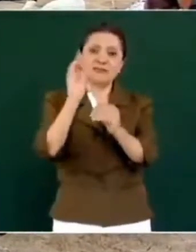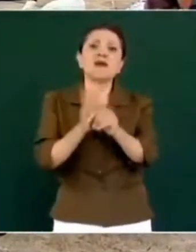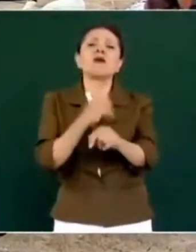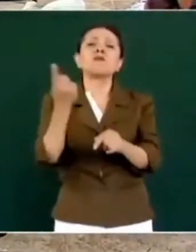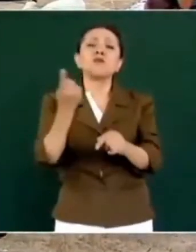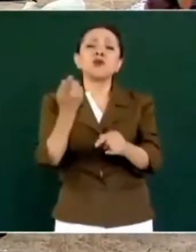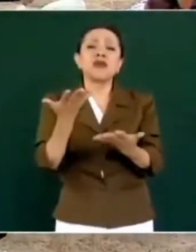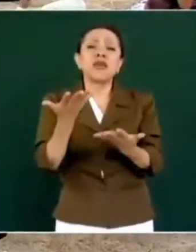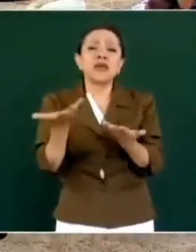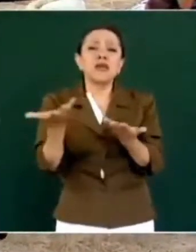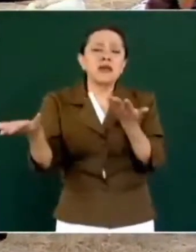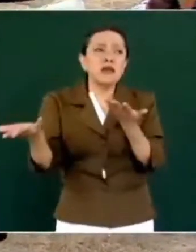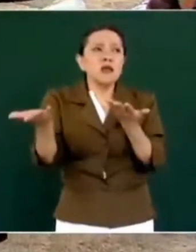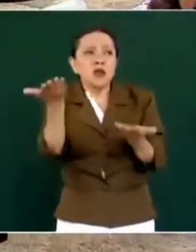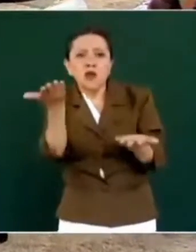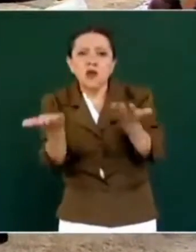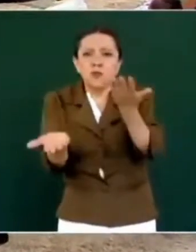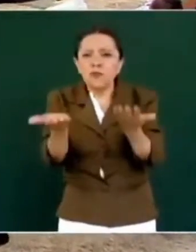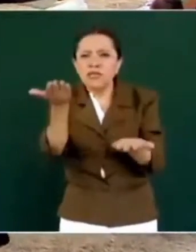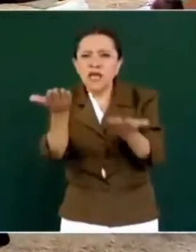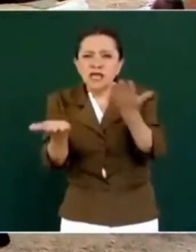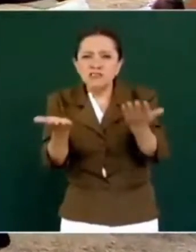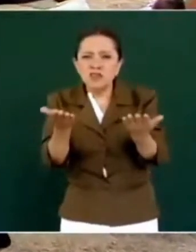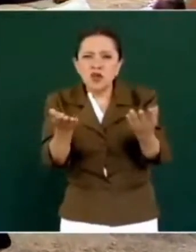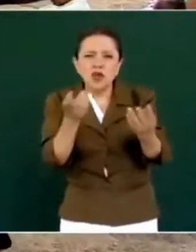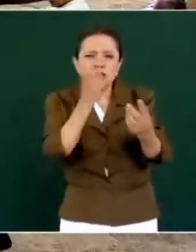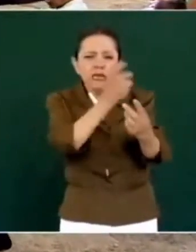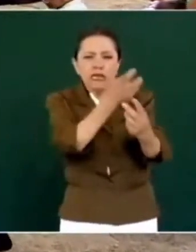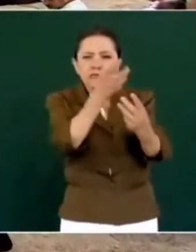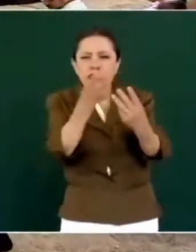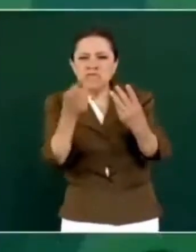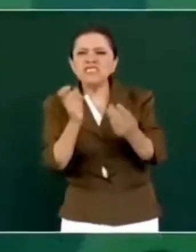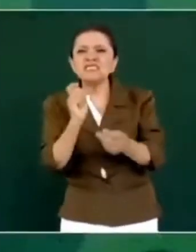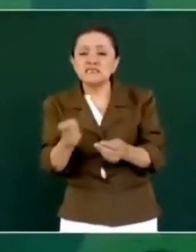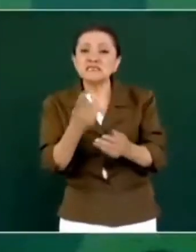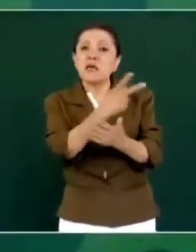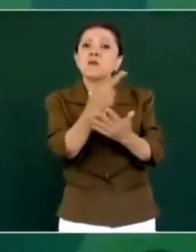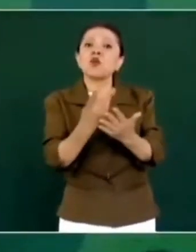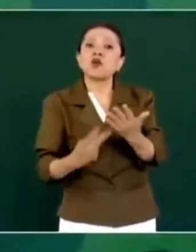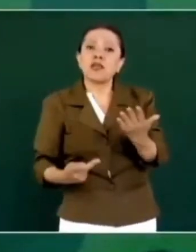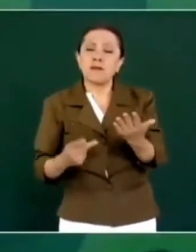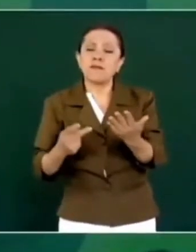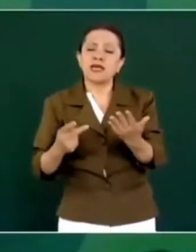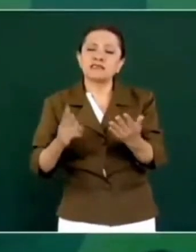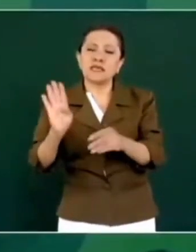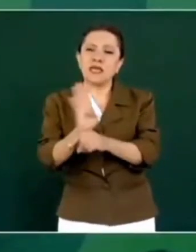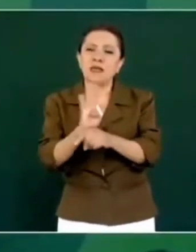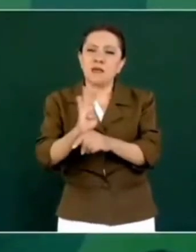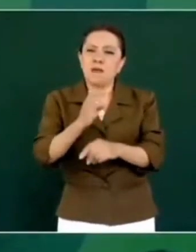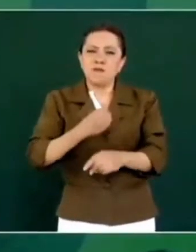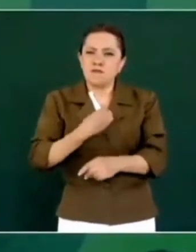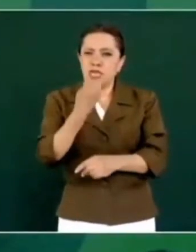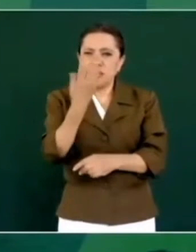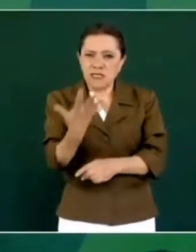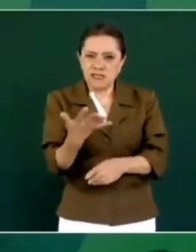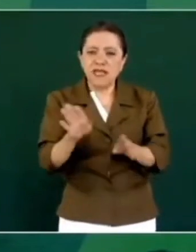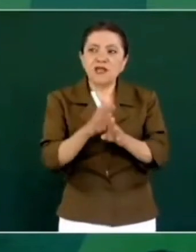de factores. Son los programas de bienestar, como aquí lo comentó Evelyn.